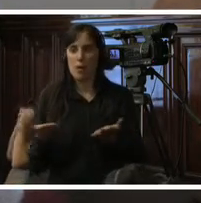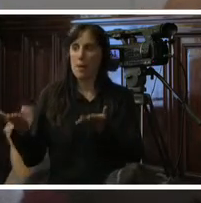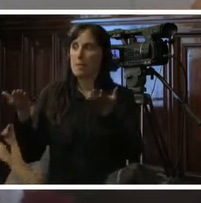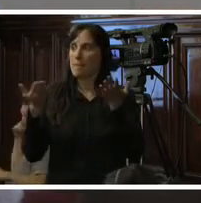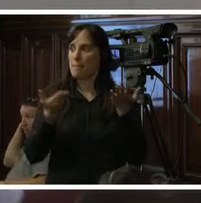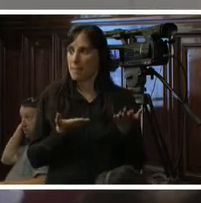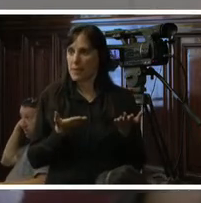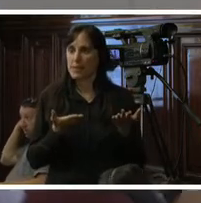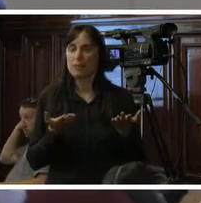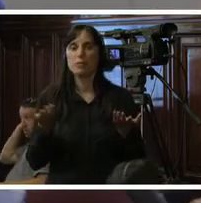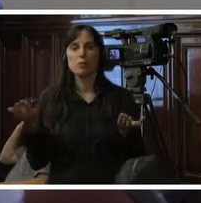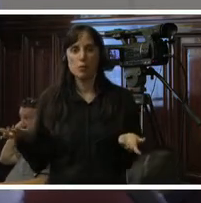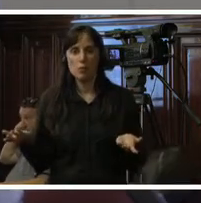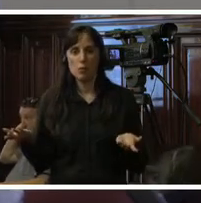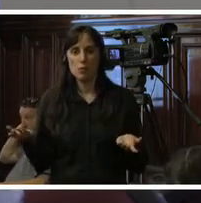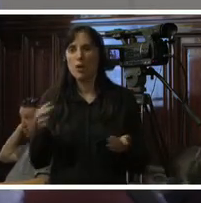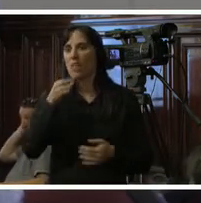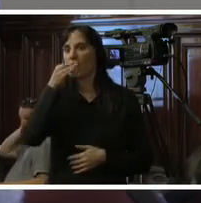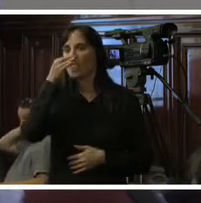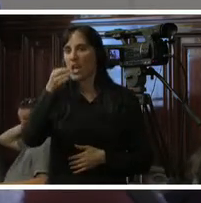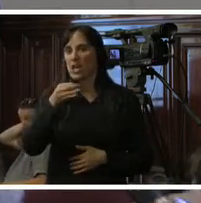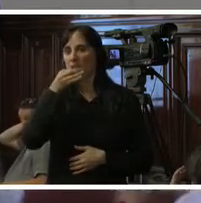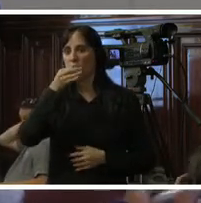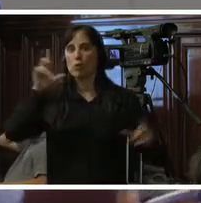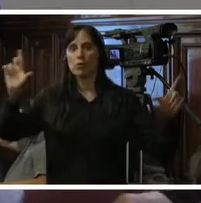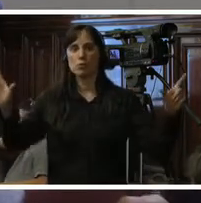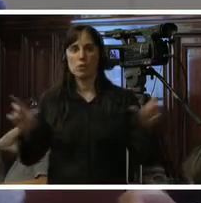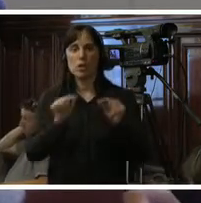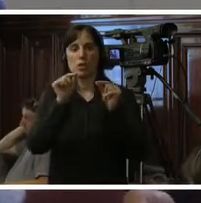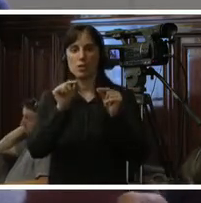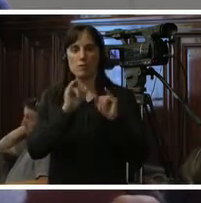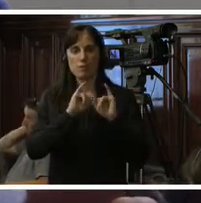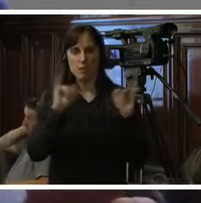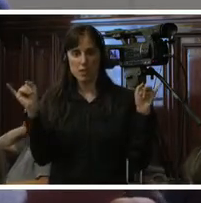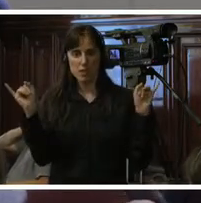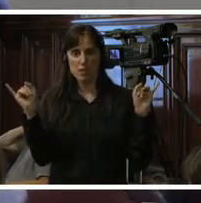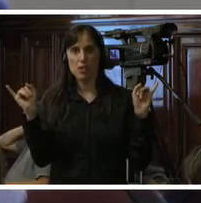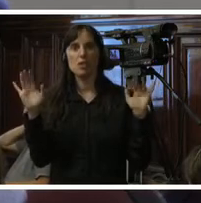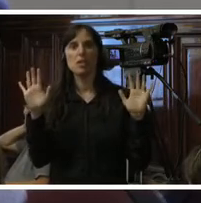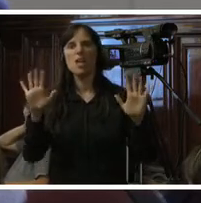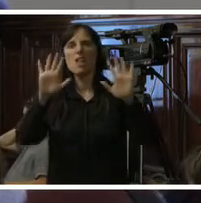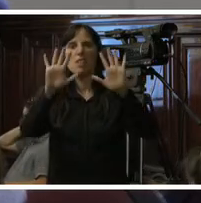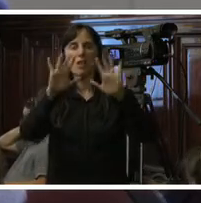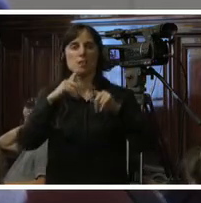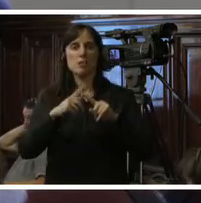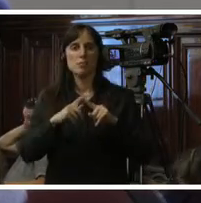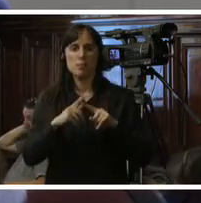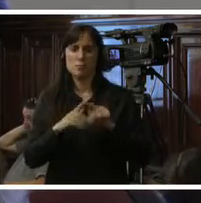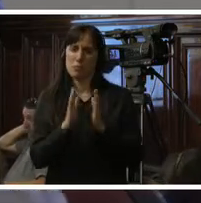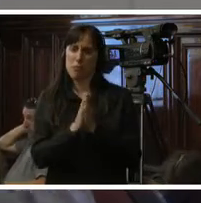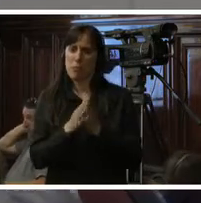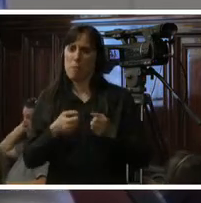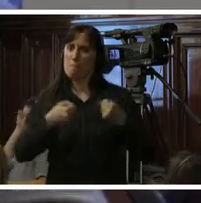a hacer la declaración de cierre final puede tener 10 minutos pero no